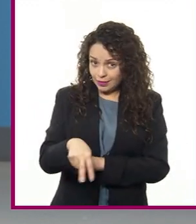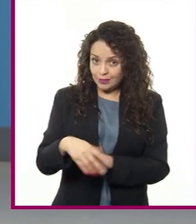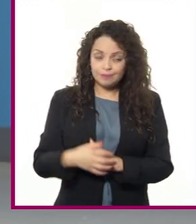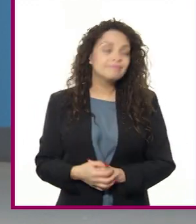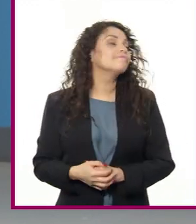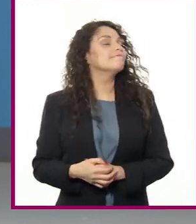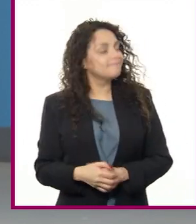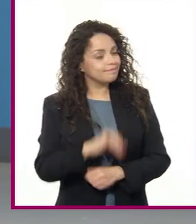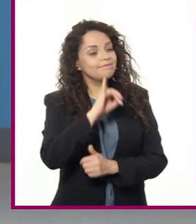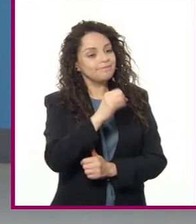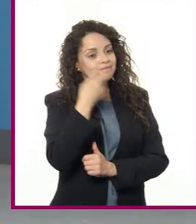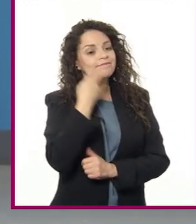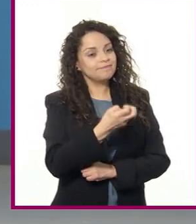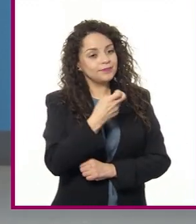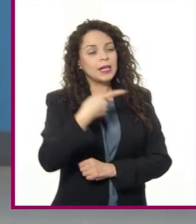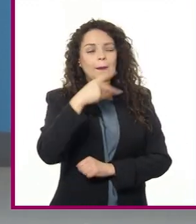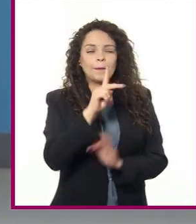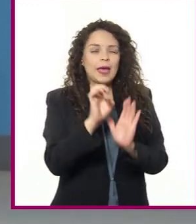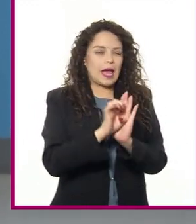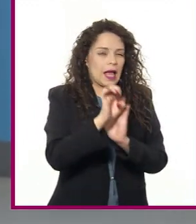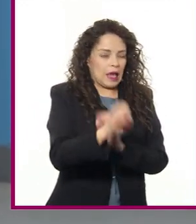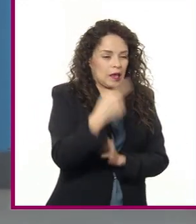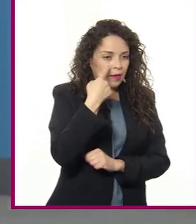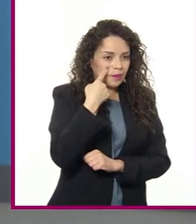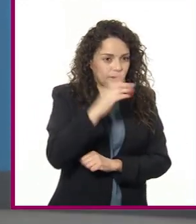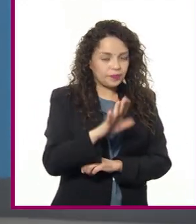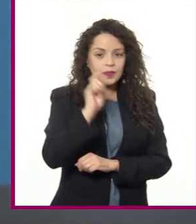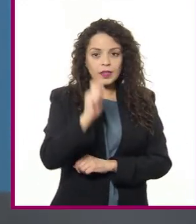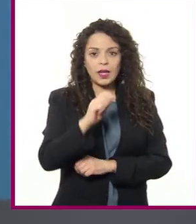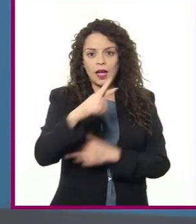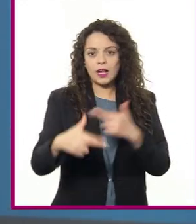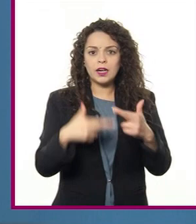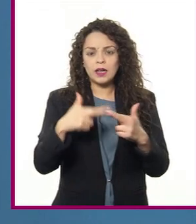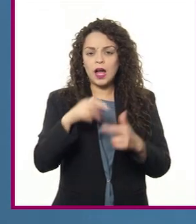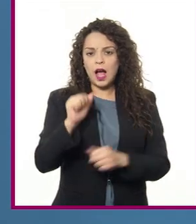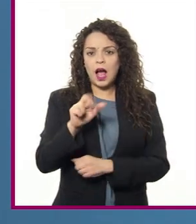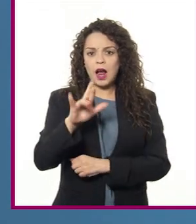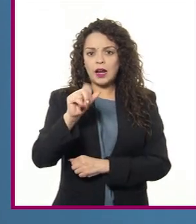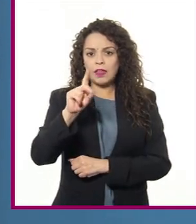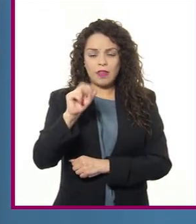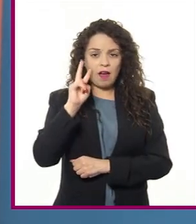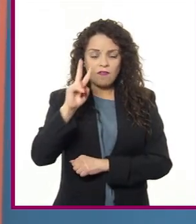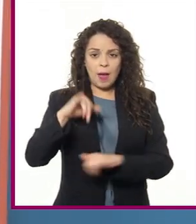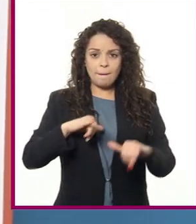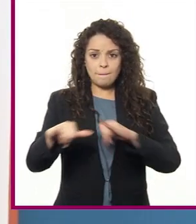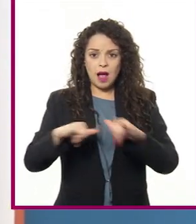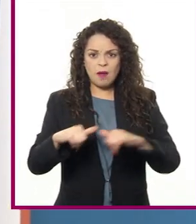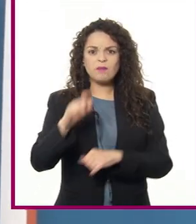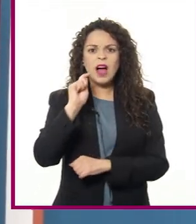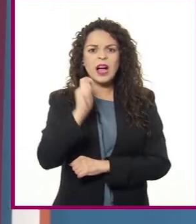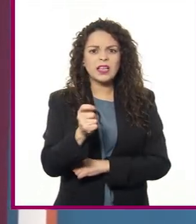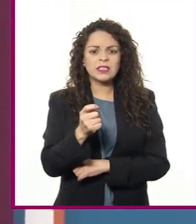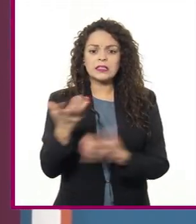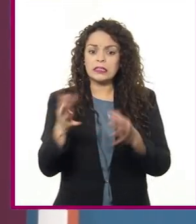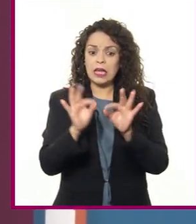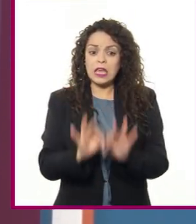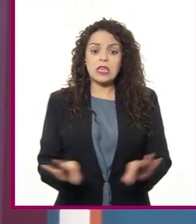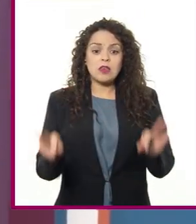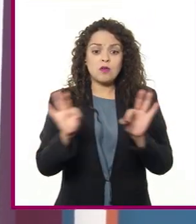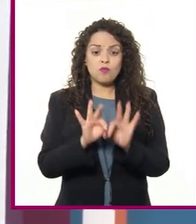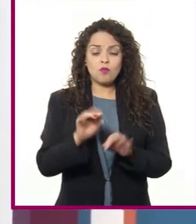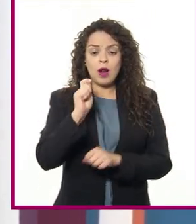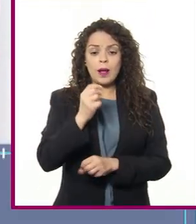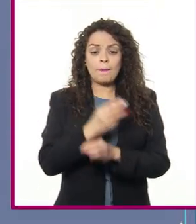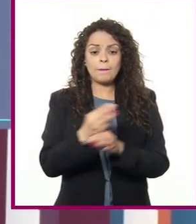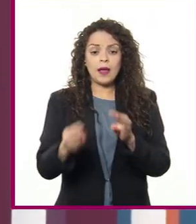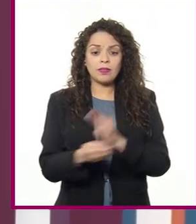Así es. Pero, por ejemplo, las regiones áridas, como podemos observar en el mapa, son una fuente muy importante de